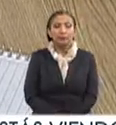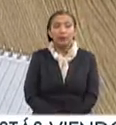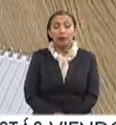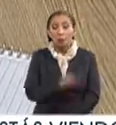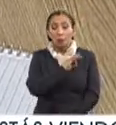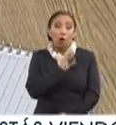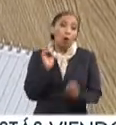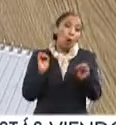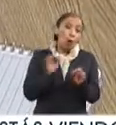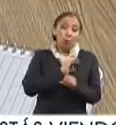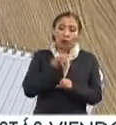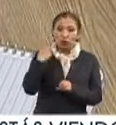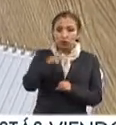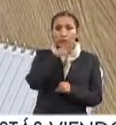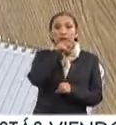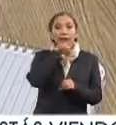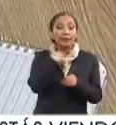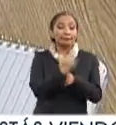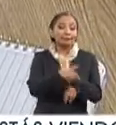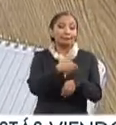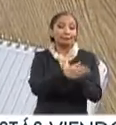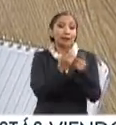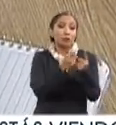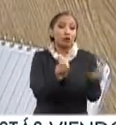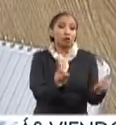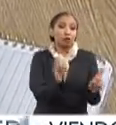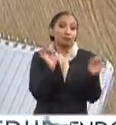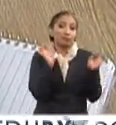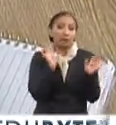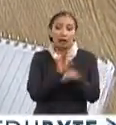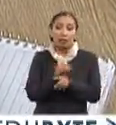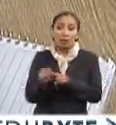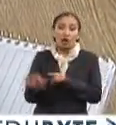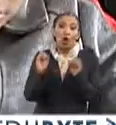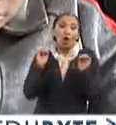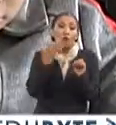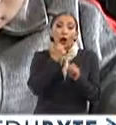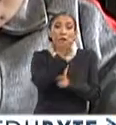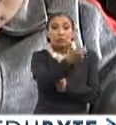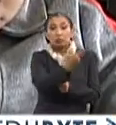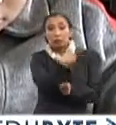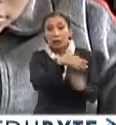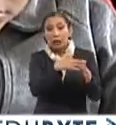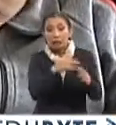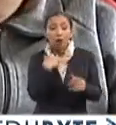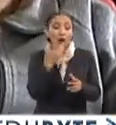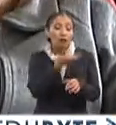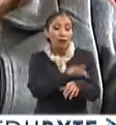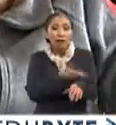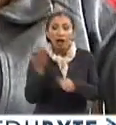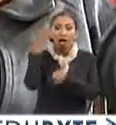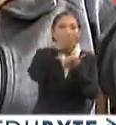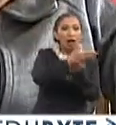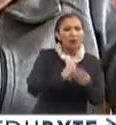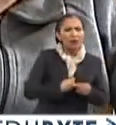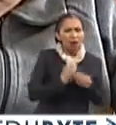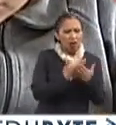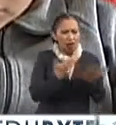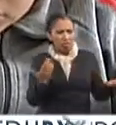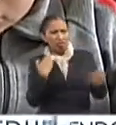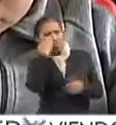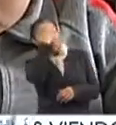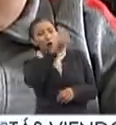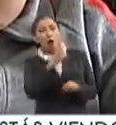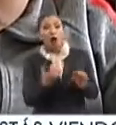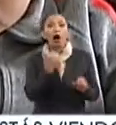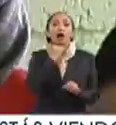Puede tratarse de que sus padres están en procesos de divorcio, problemas económicos, porque algún familiar vino a casa a vivir, que haya